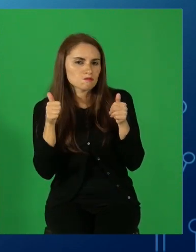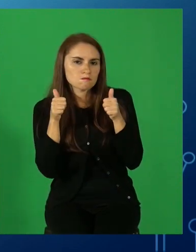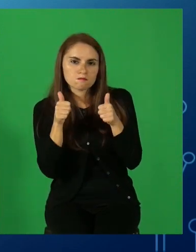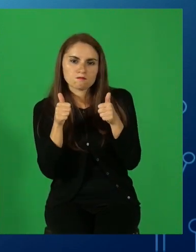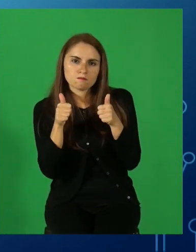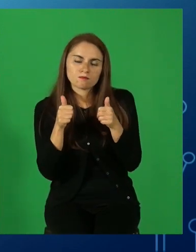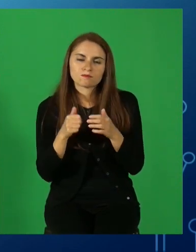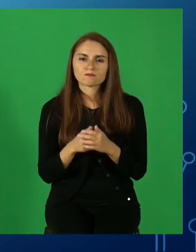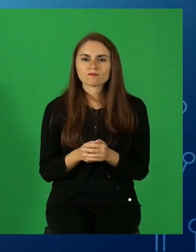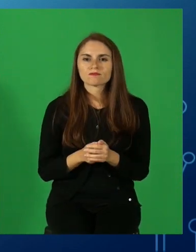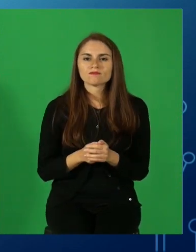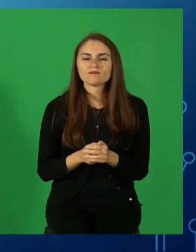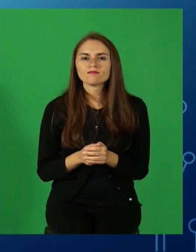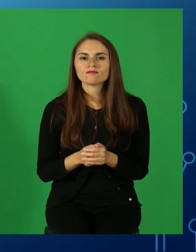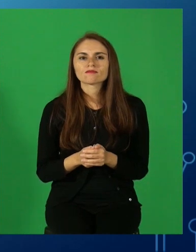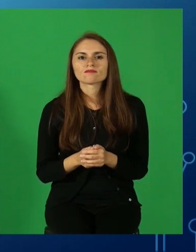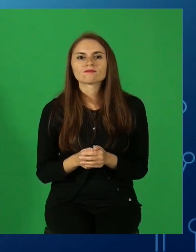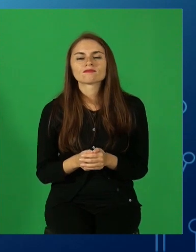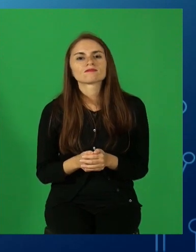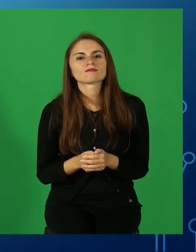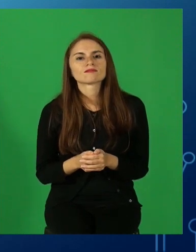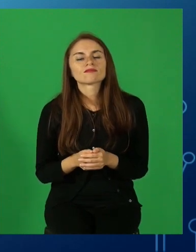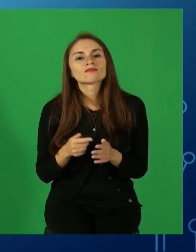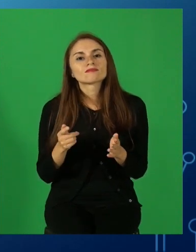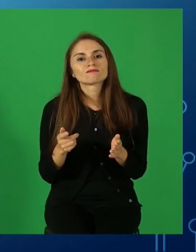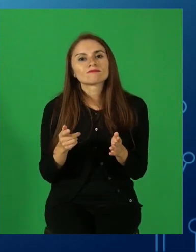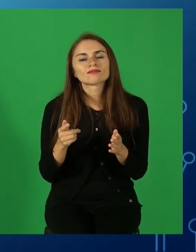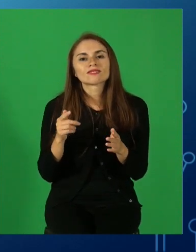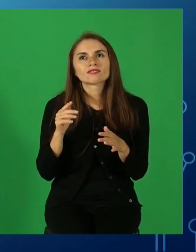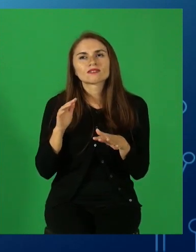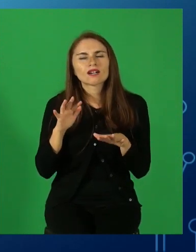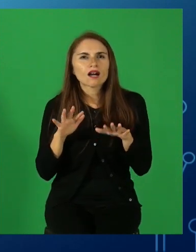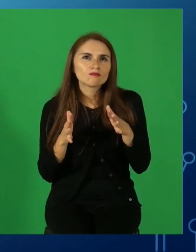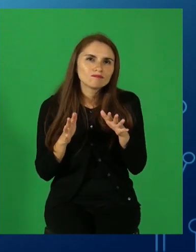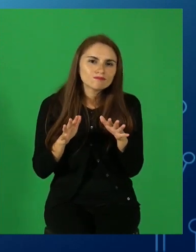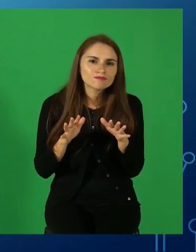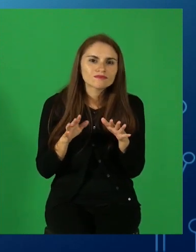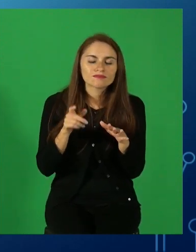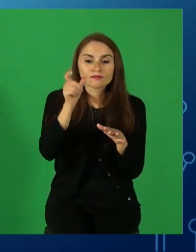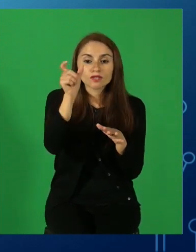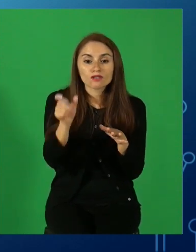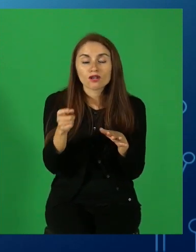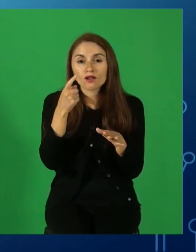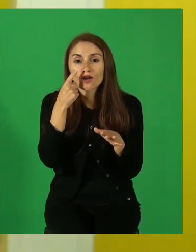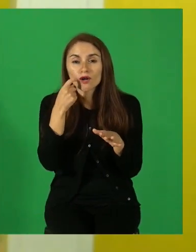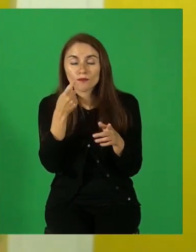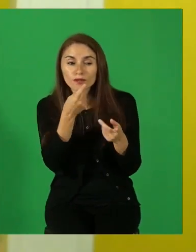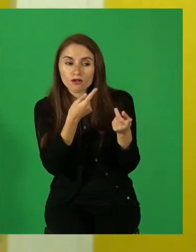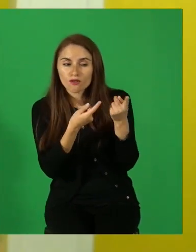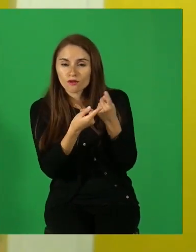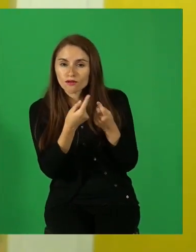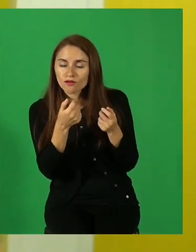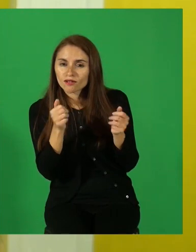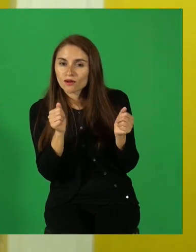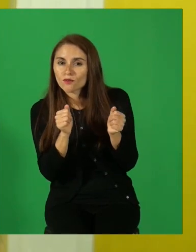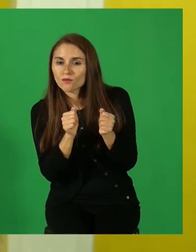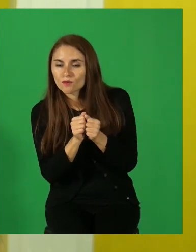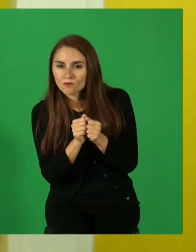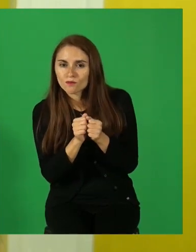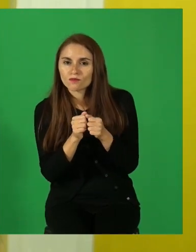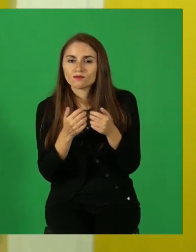Ella generalmente es conquistada o es asediada